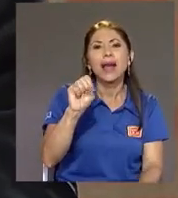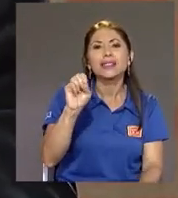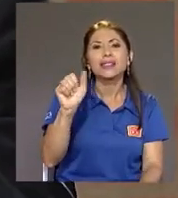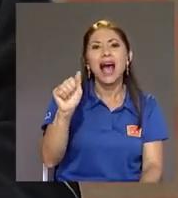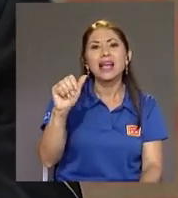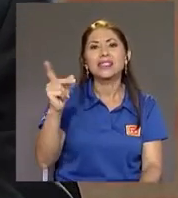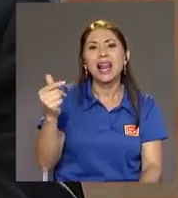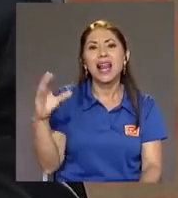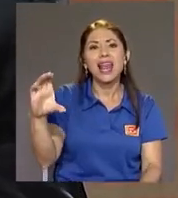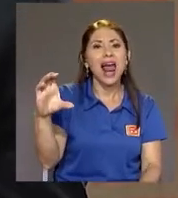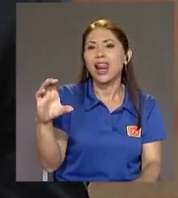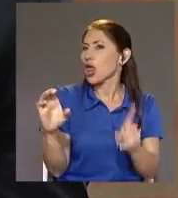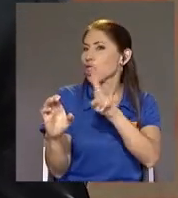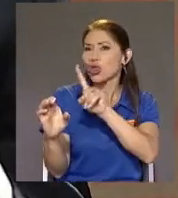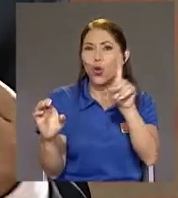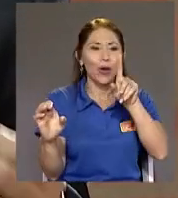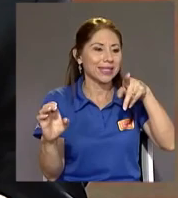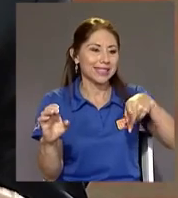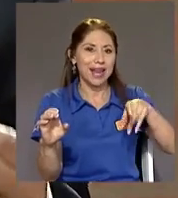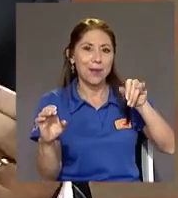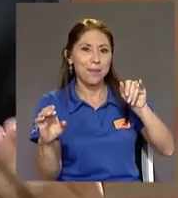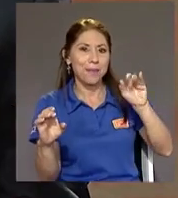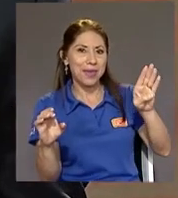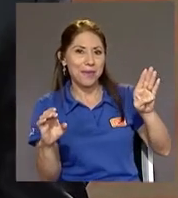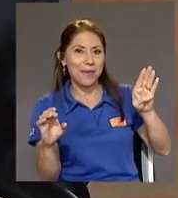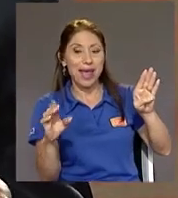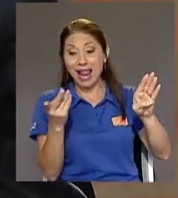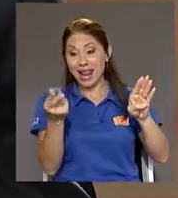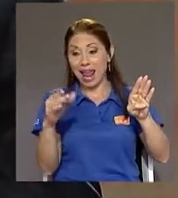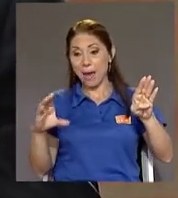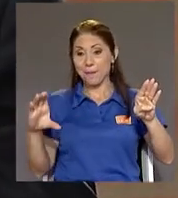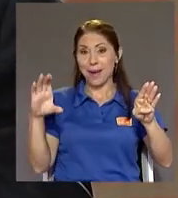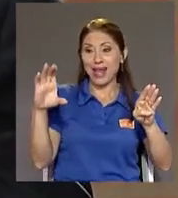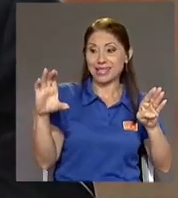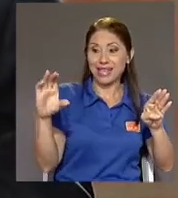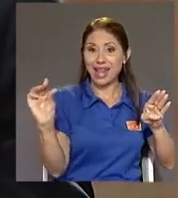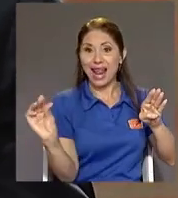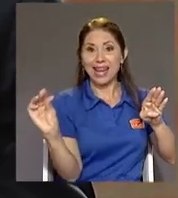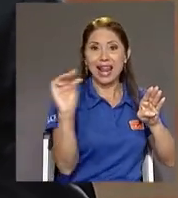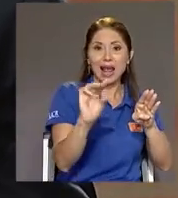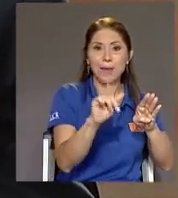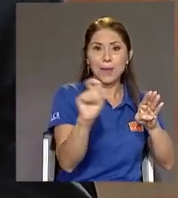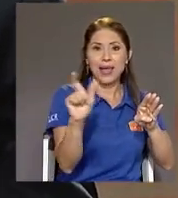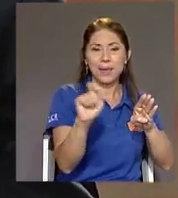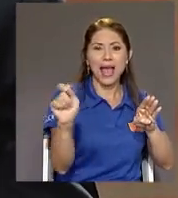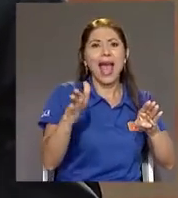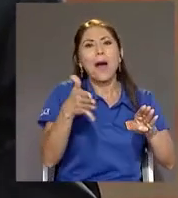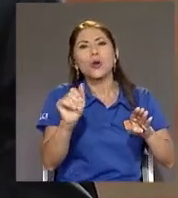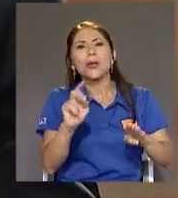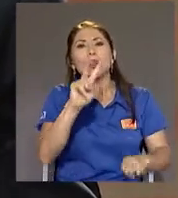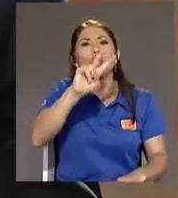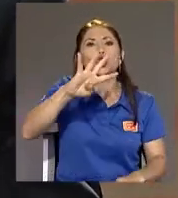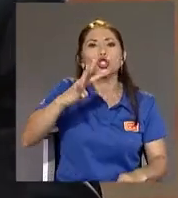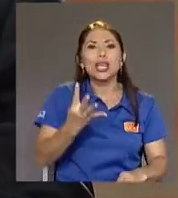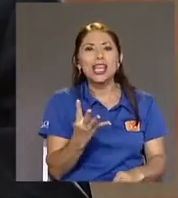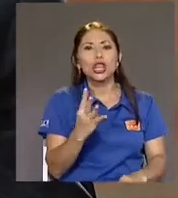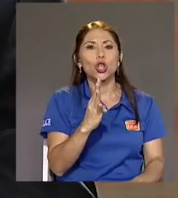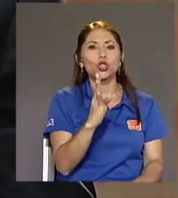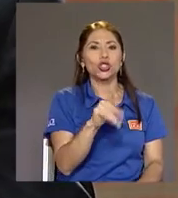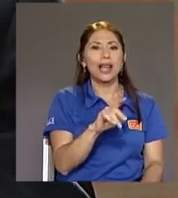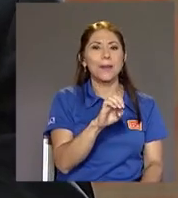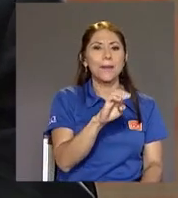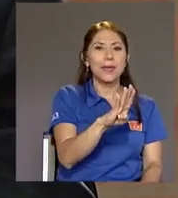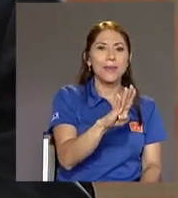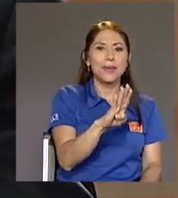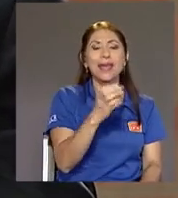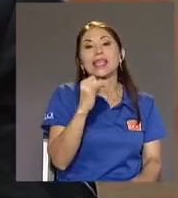La masa salarial De Costa Rica Que aporta A las pensiones Es aproximadamente Dos quintos del PIB Entonces Si yo